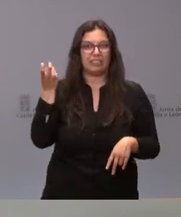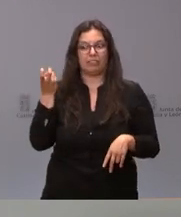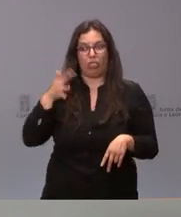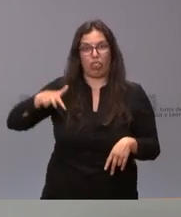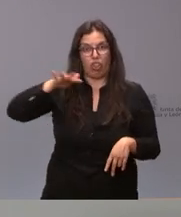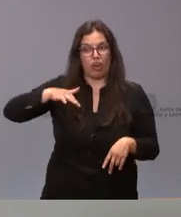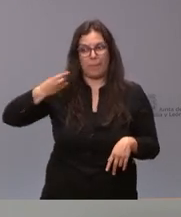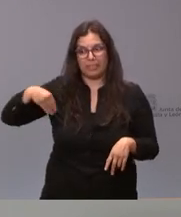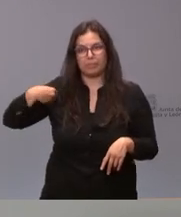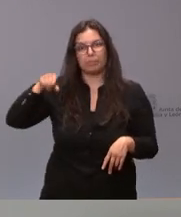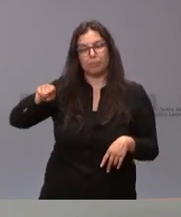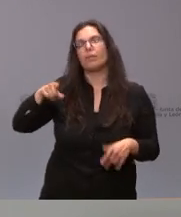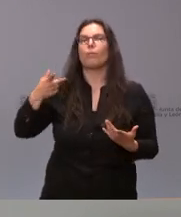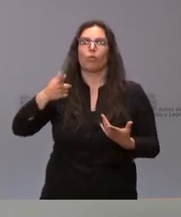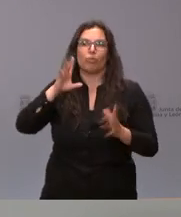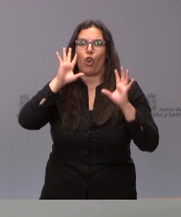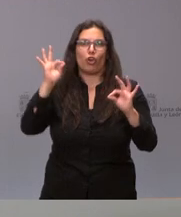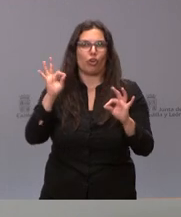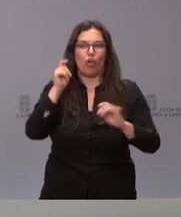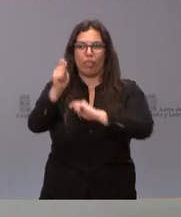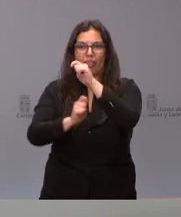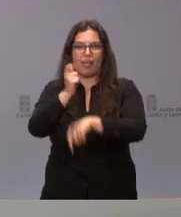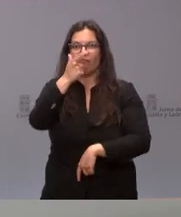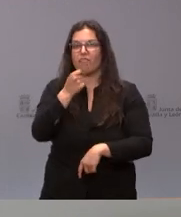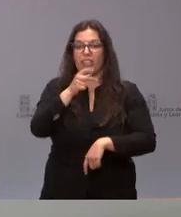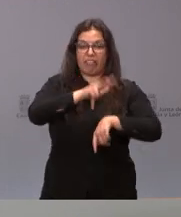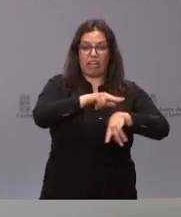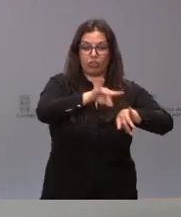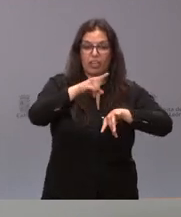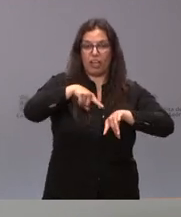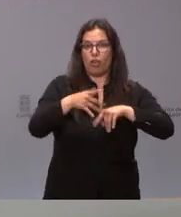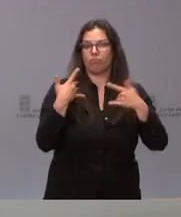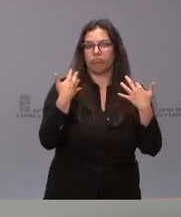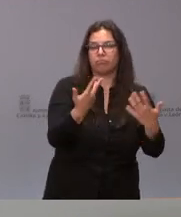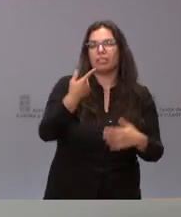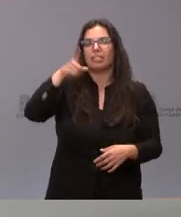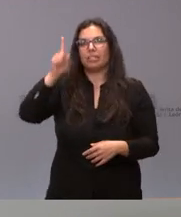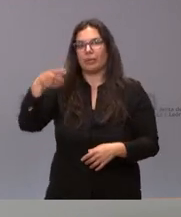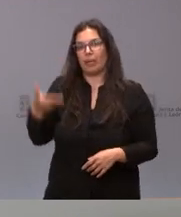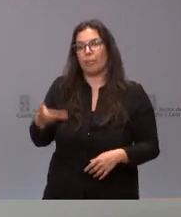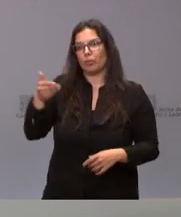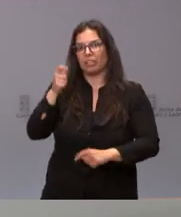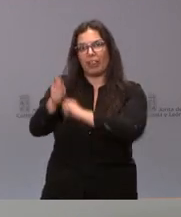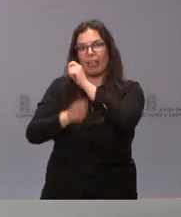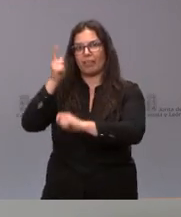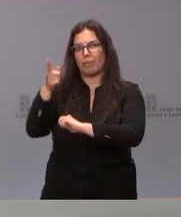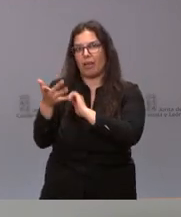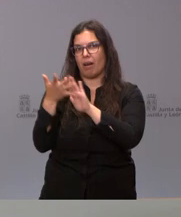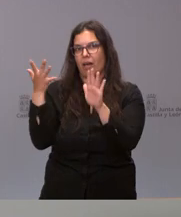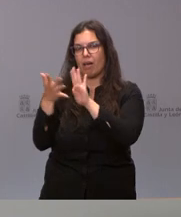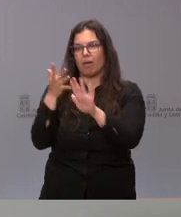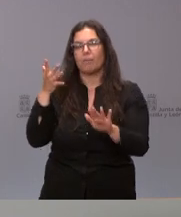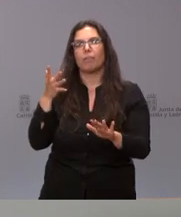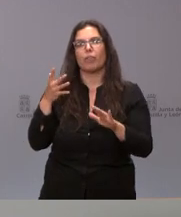mismo momento. Esto, lógicamente, facilita el trabajo de la propia delegación territorial pero, importante, permite agilizar la